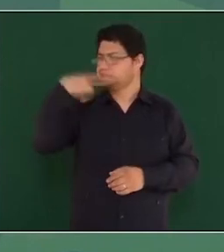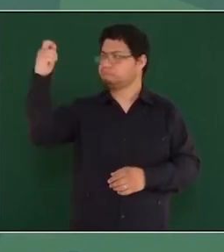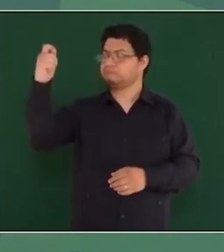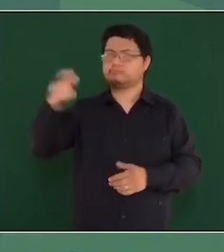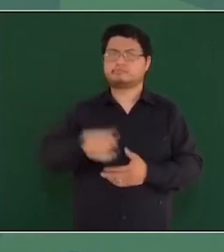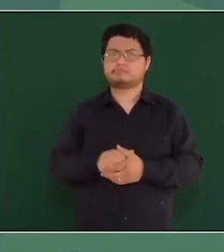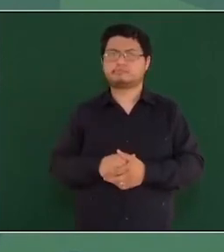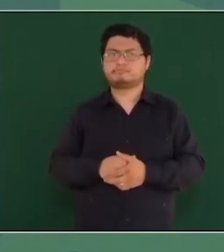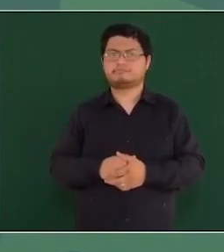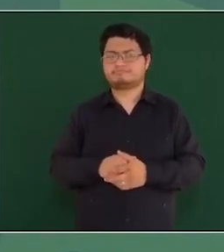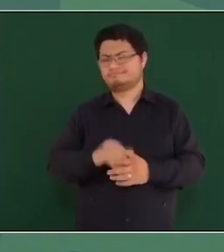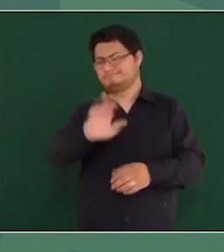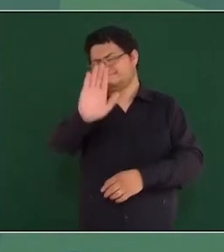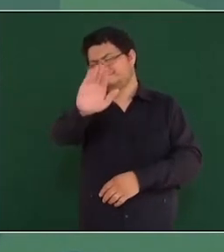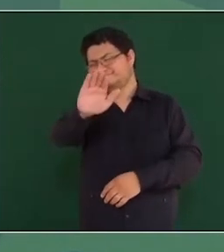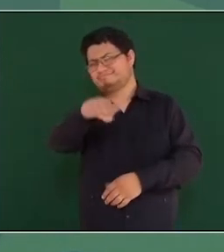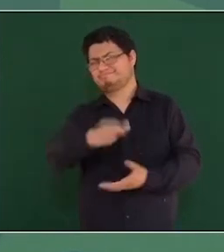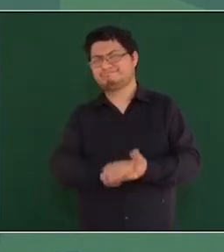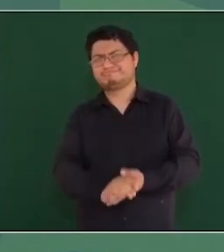No, primo hermano.